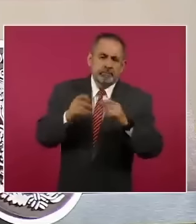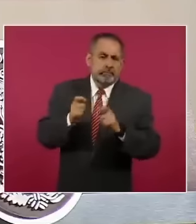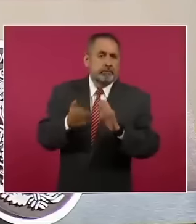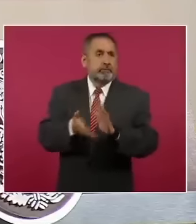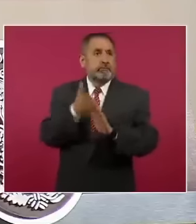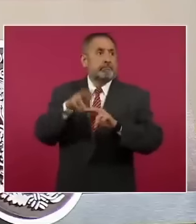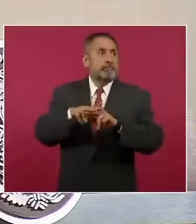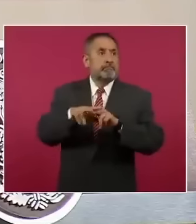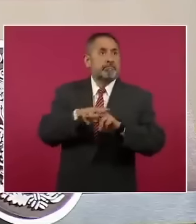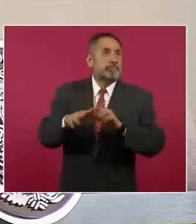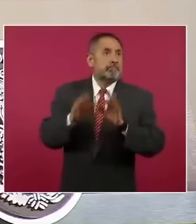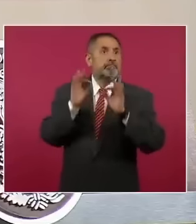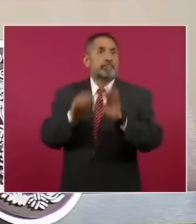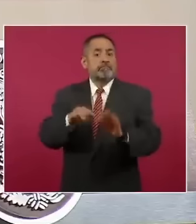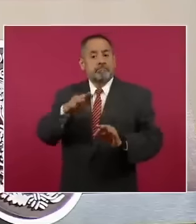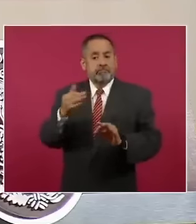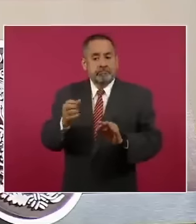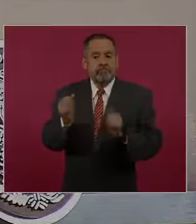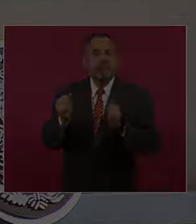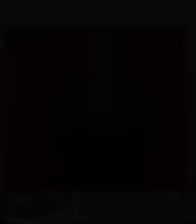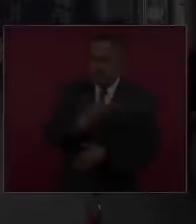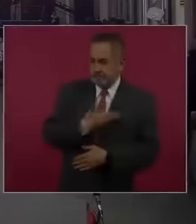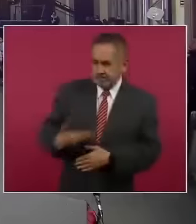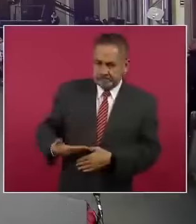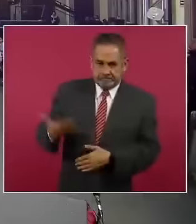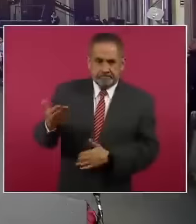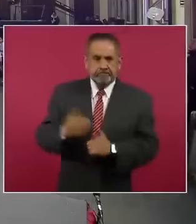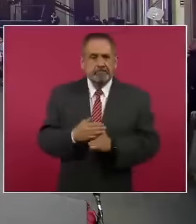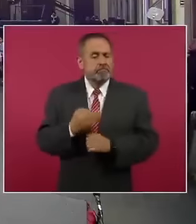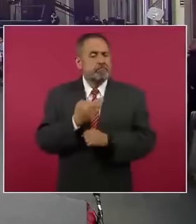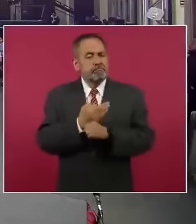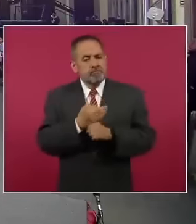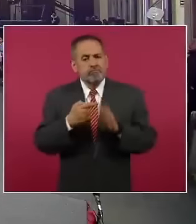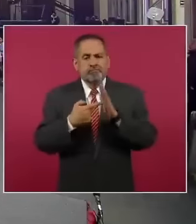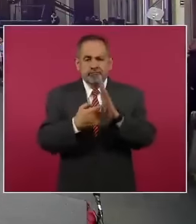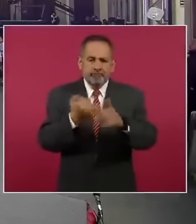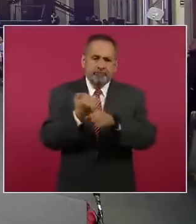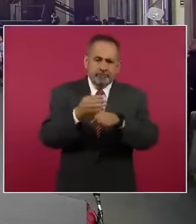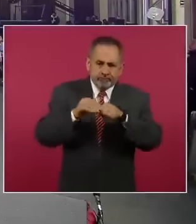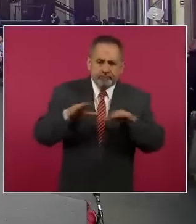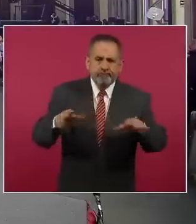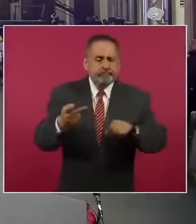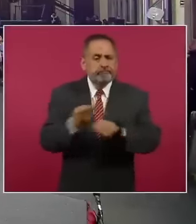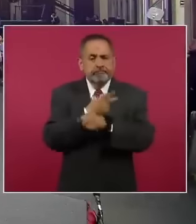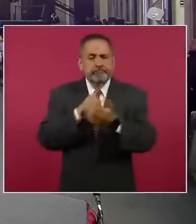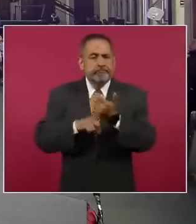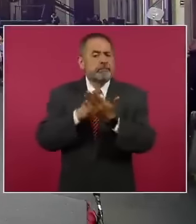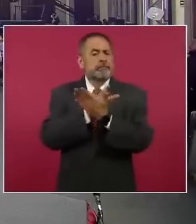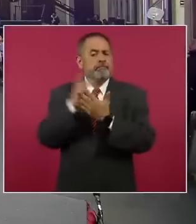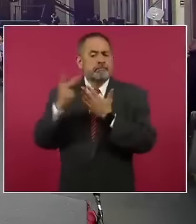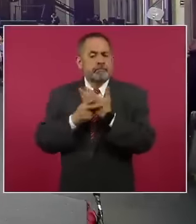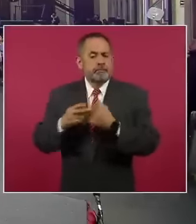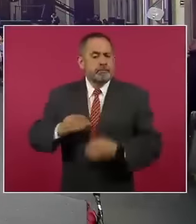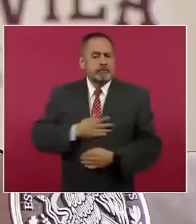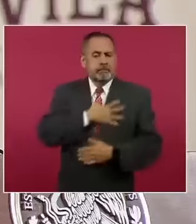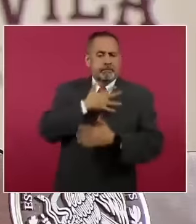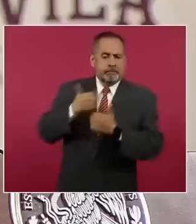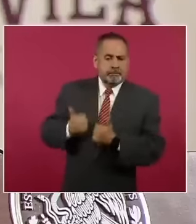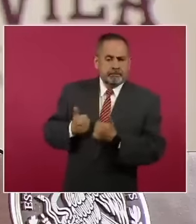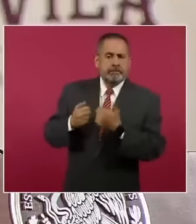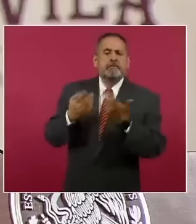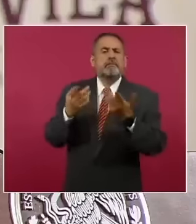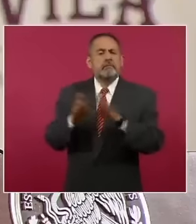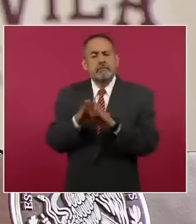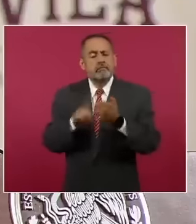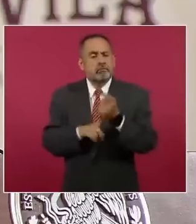de desarrollo y de justicia social. Vamos a seguir informando sobre los programas de bienestar y en este caso